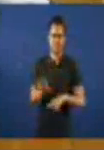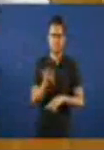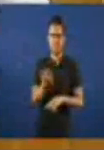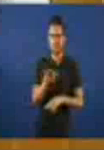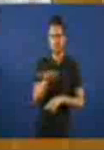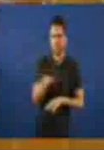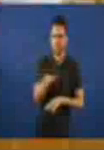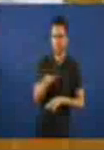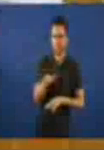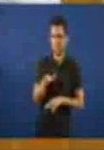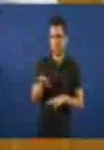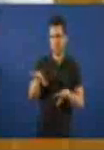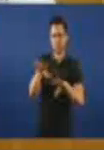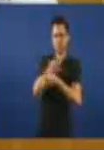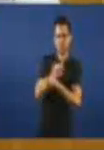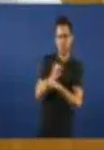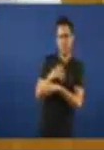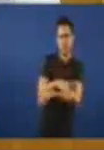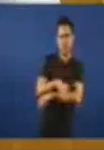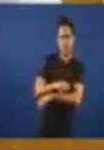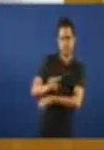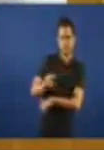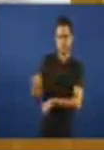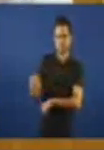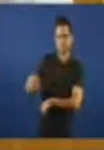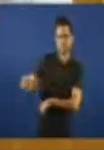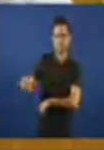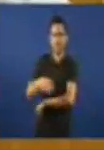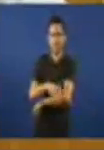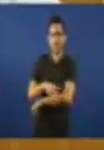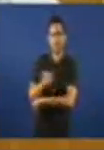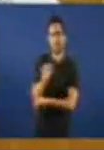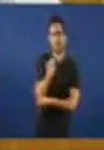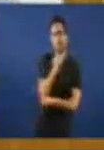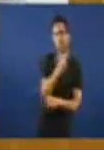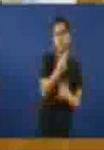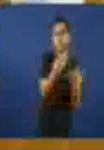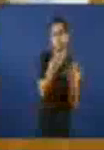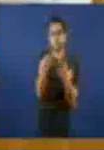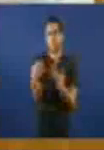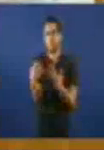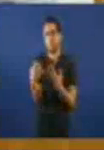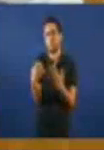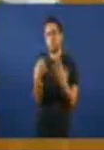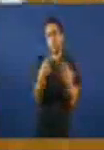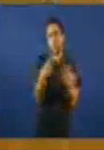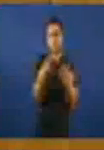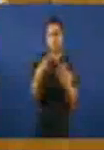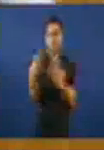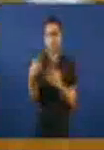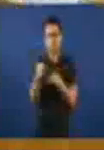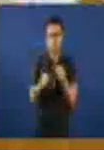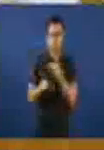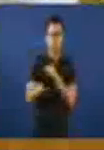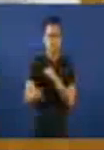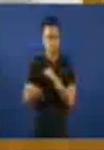sucesivos gobernos alternantes no Estado, nada menos que desde 1979 até